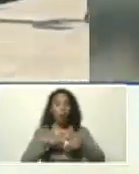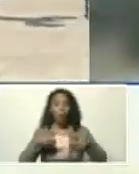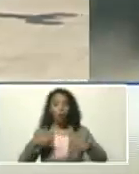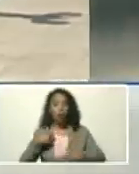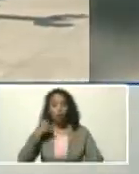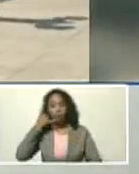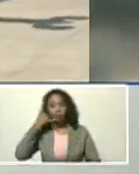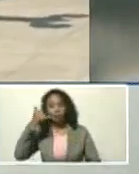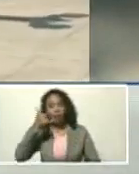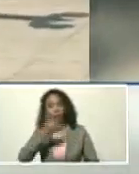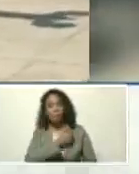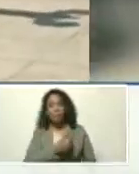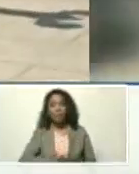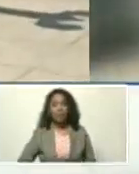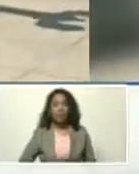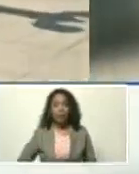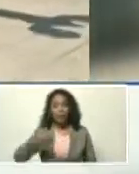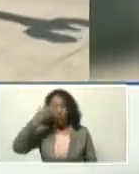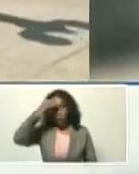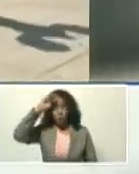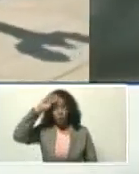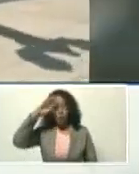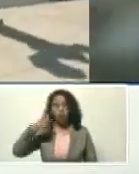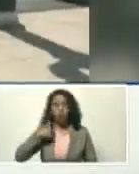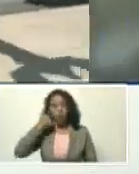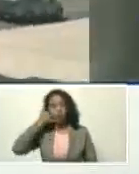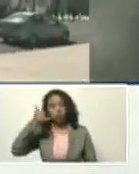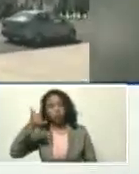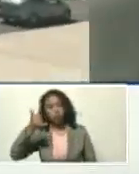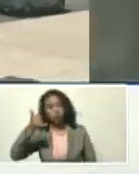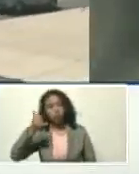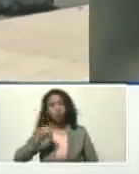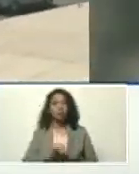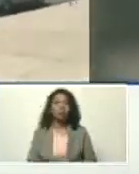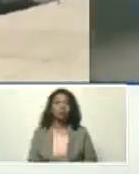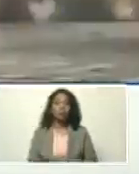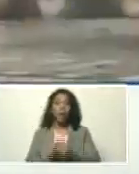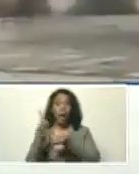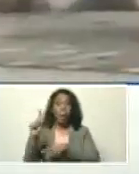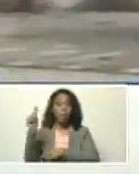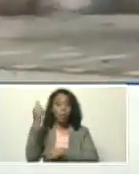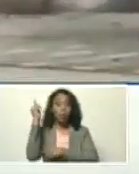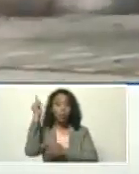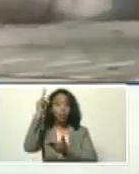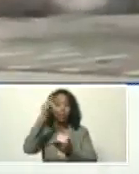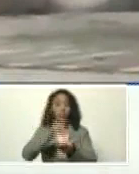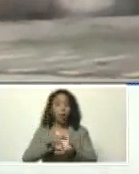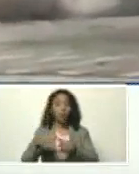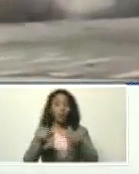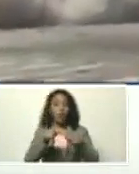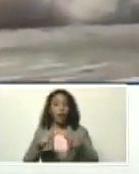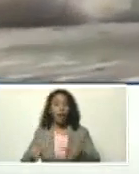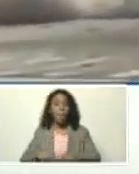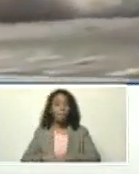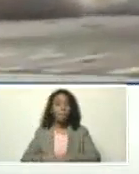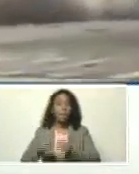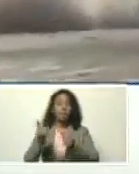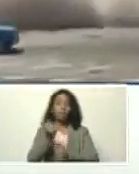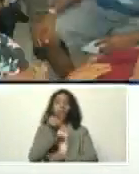teléfono, al presidente, Miguel Díaz Canel, él fue el primero, que llegó al lugar, del accidente,